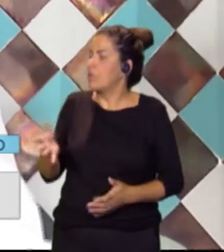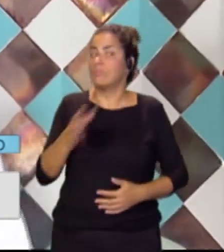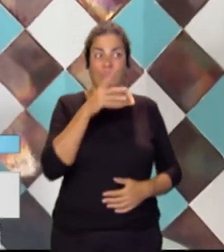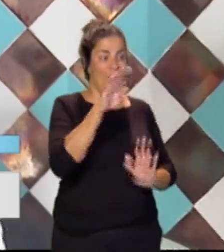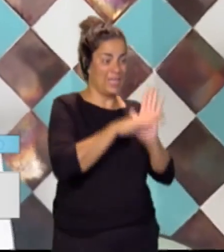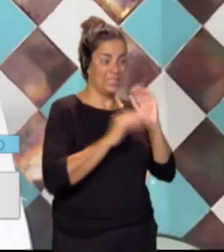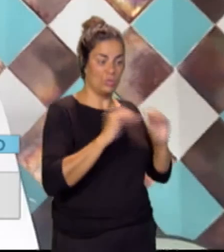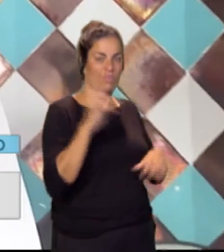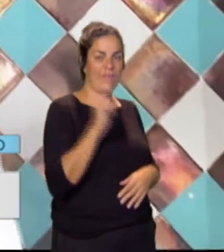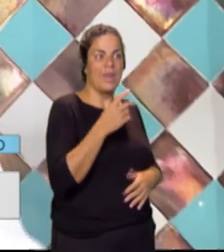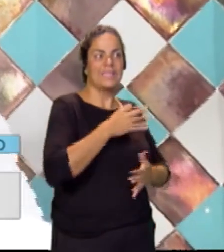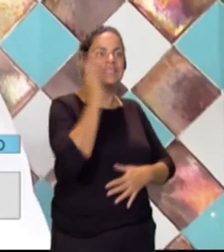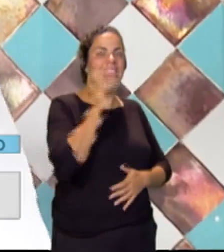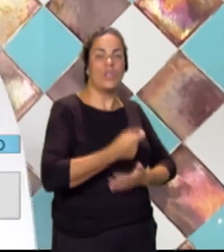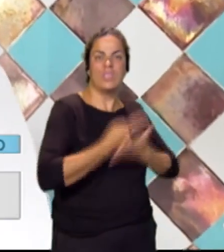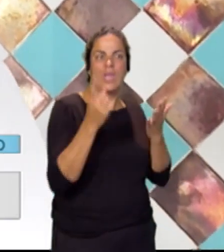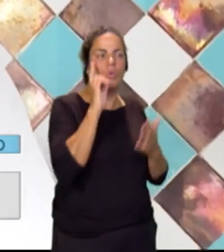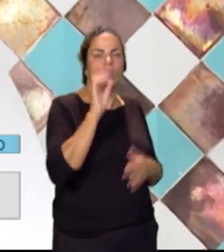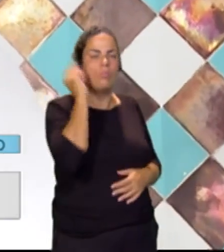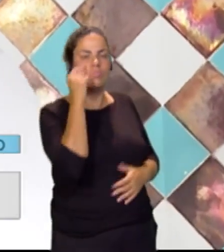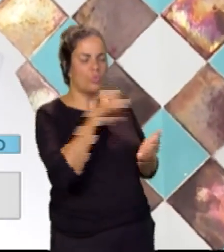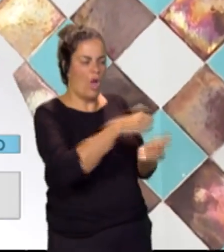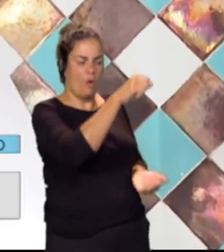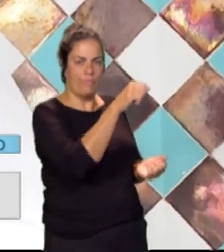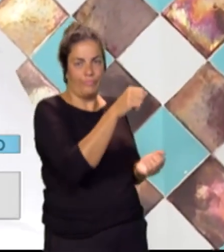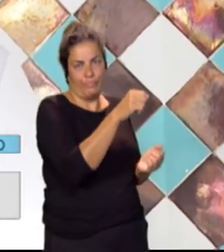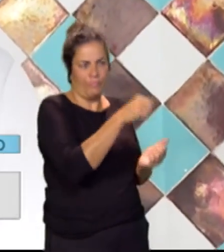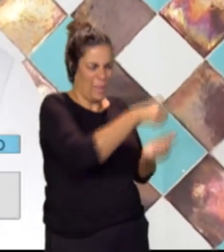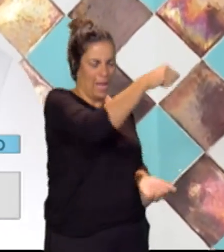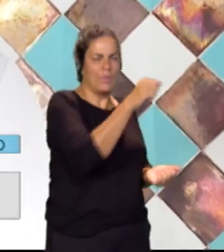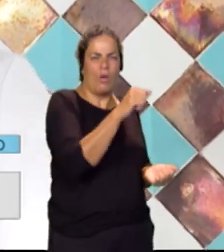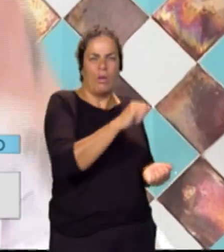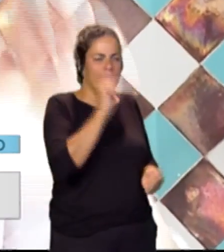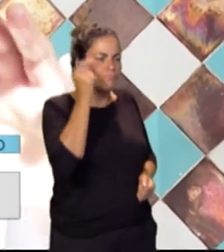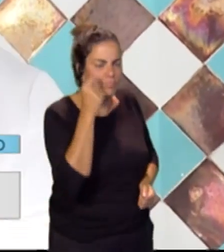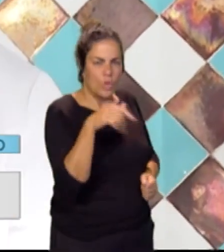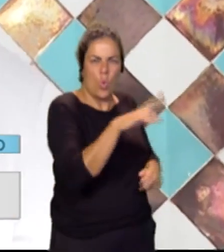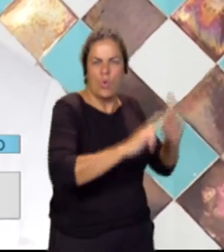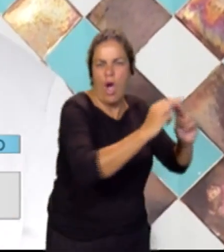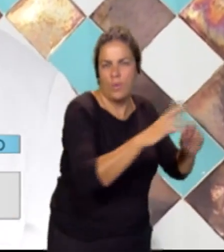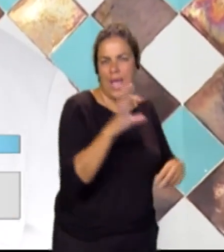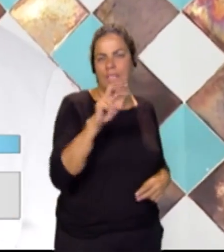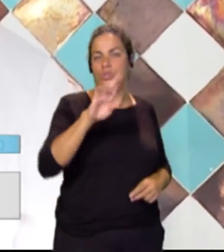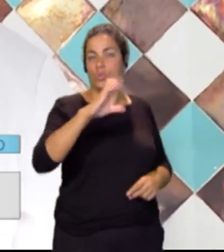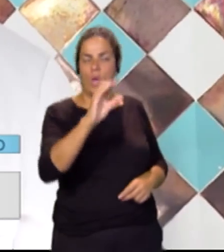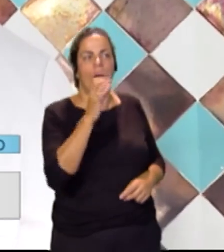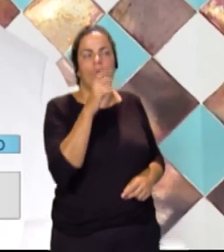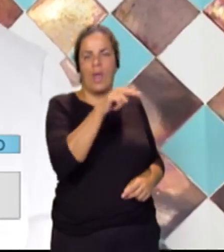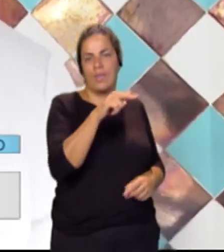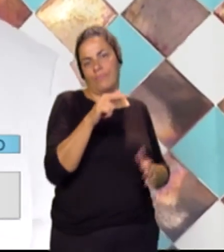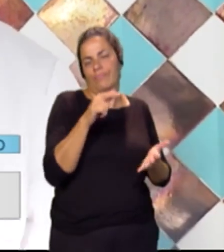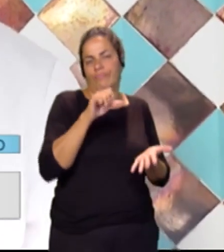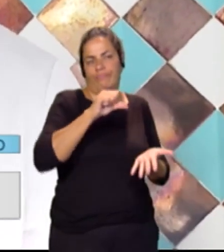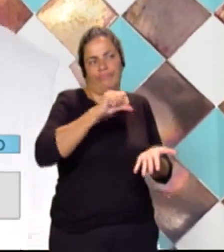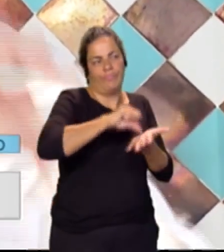encuentra en un pergamino en una obra que hubo en Sueca, por eso Sueca es la capital del arroz, es donde primero llega el árabe en el siglo